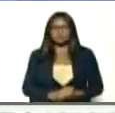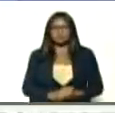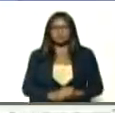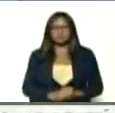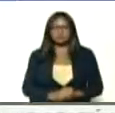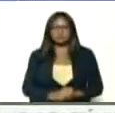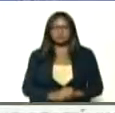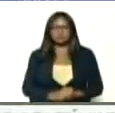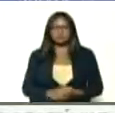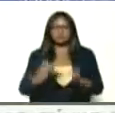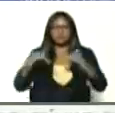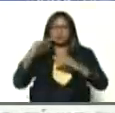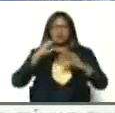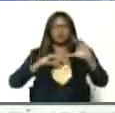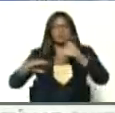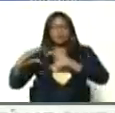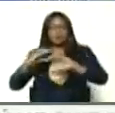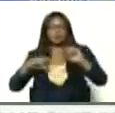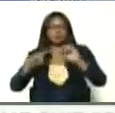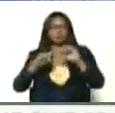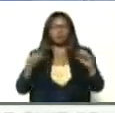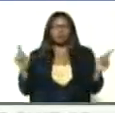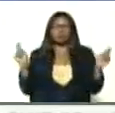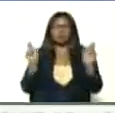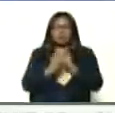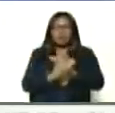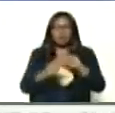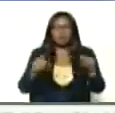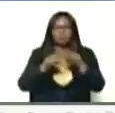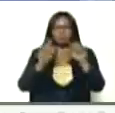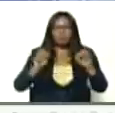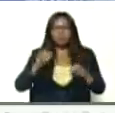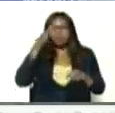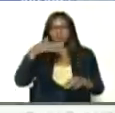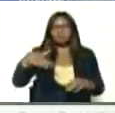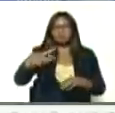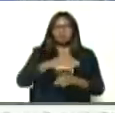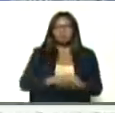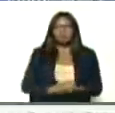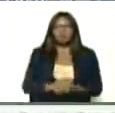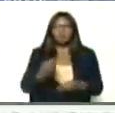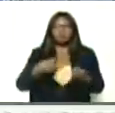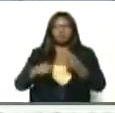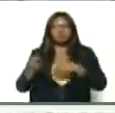comunicación, de intercambio, poblacional, comercial,